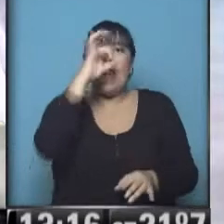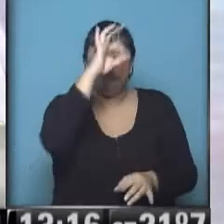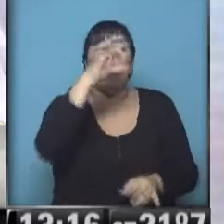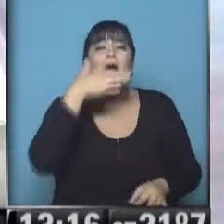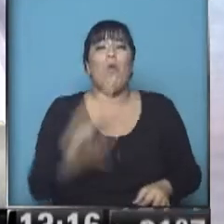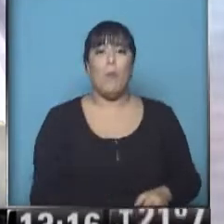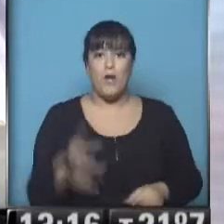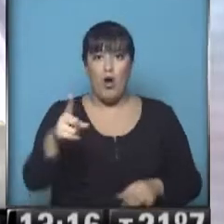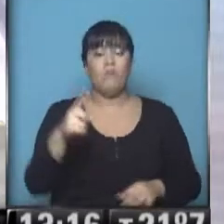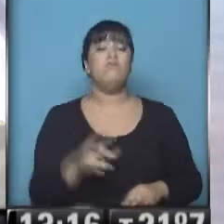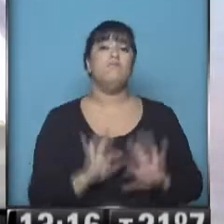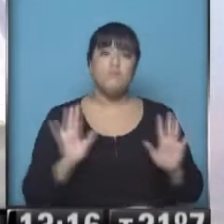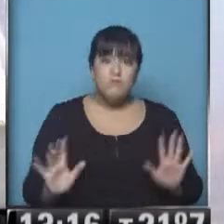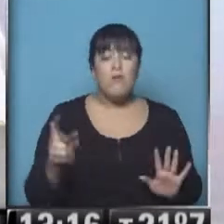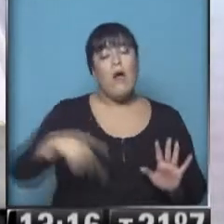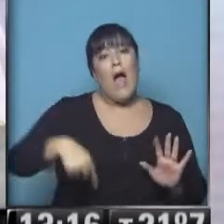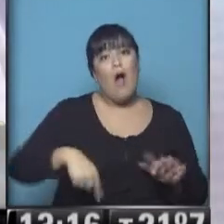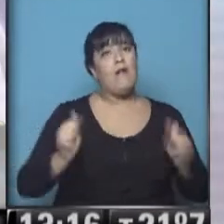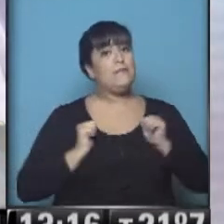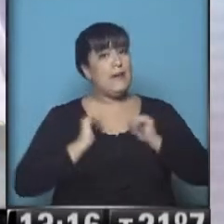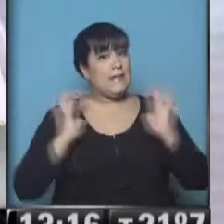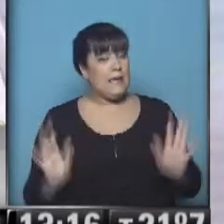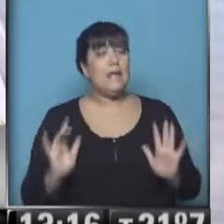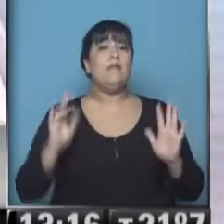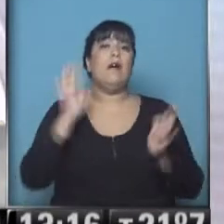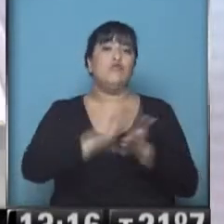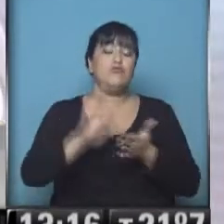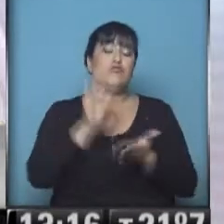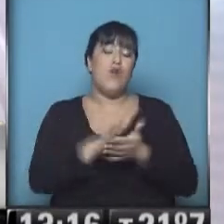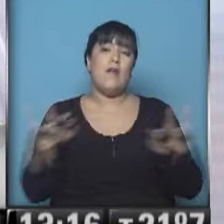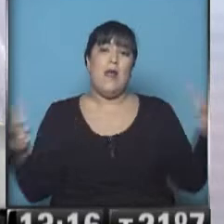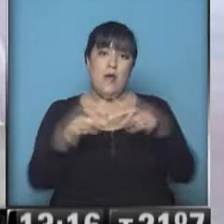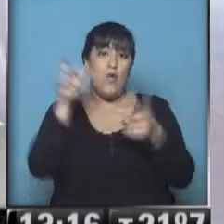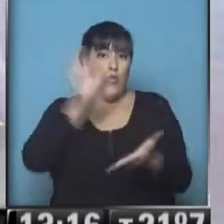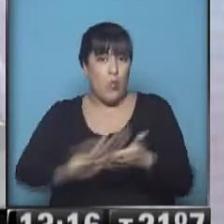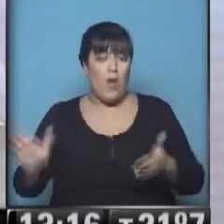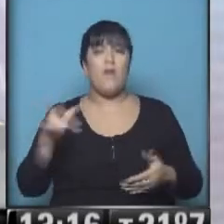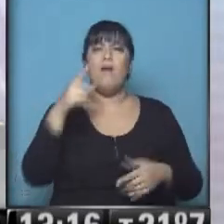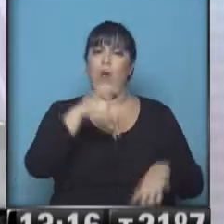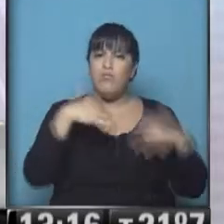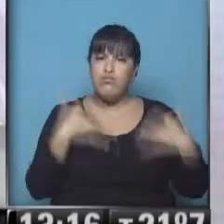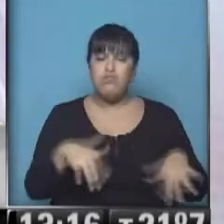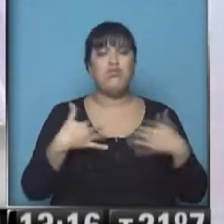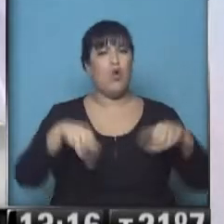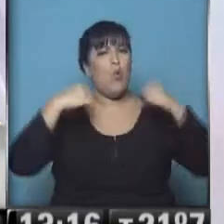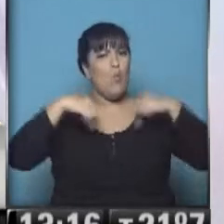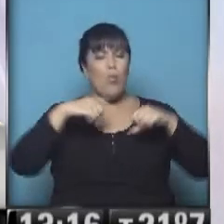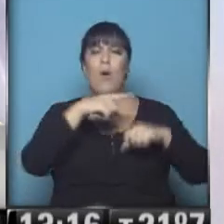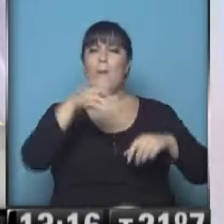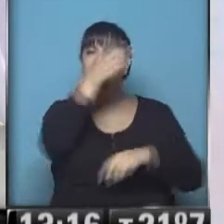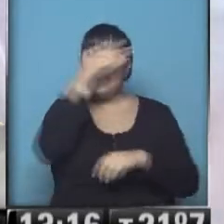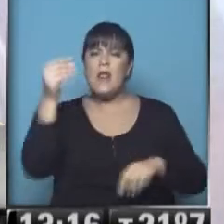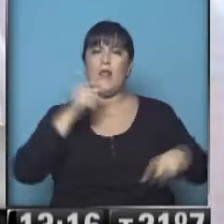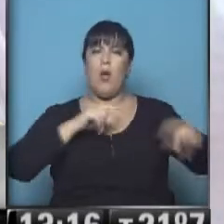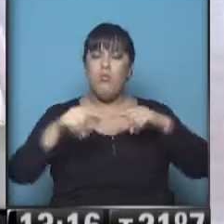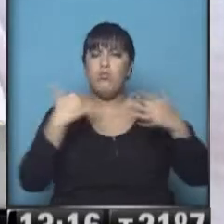sucedido todavía aquí, pero hay mucha expectativa por esta nueva reunión de la tarde. Que ha sido una agenda trabajosa realmente por parte de la Presidenta